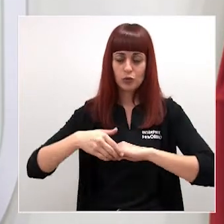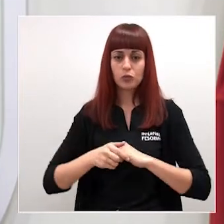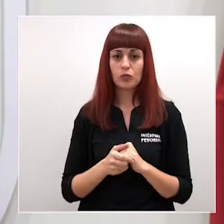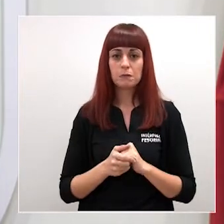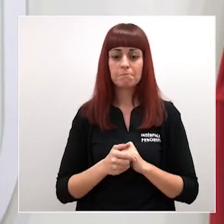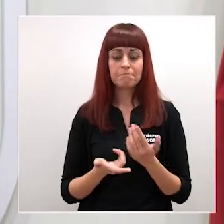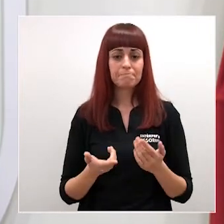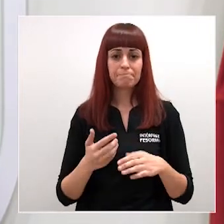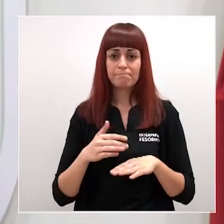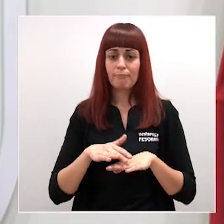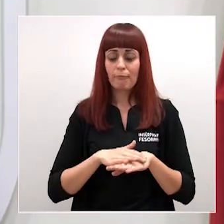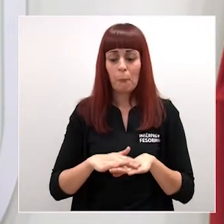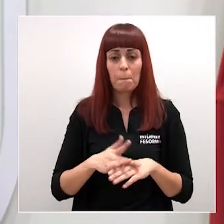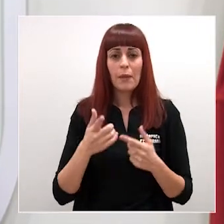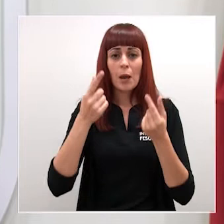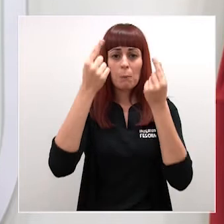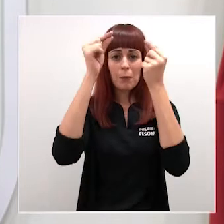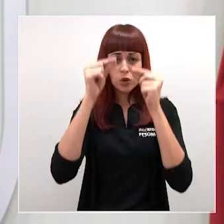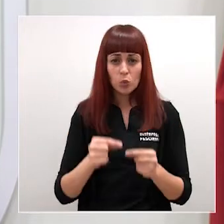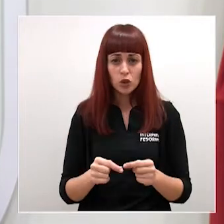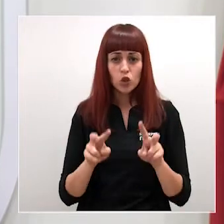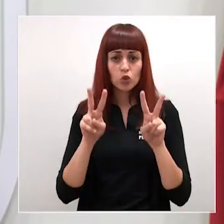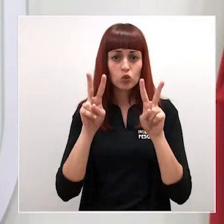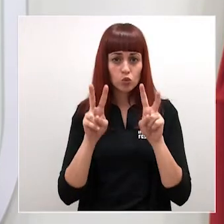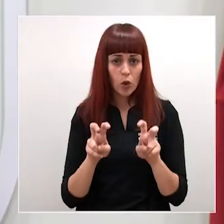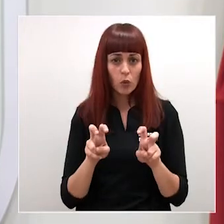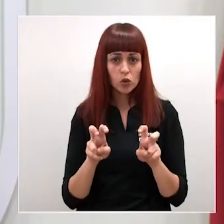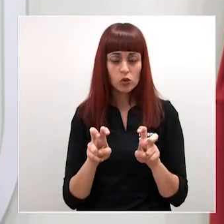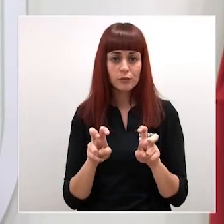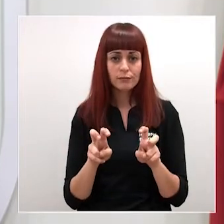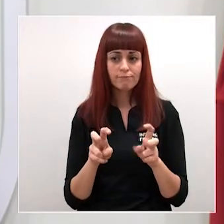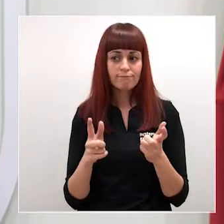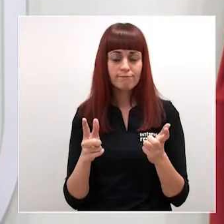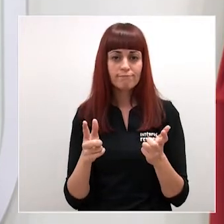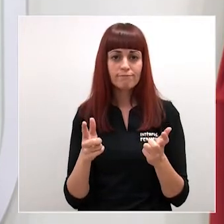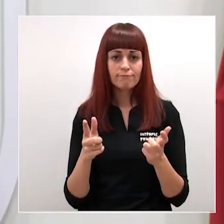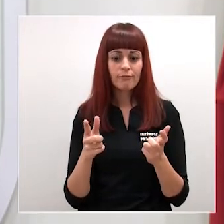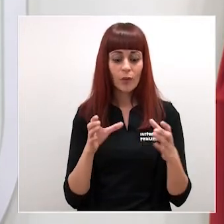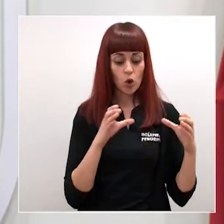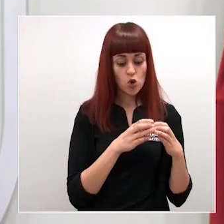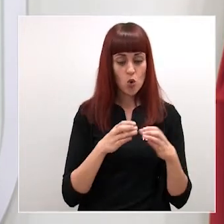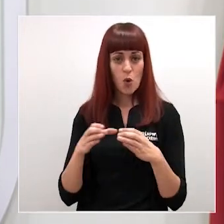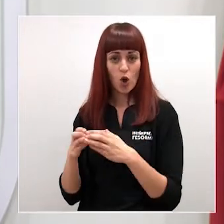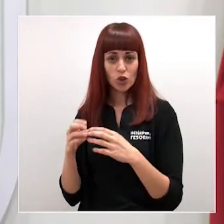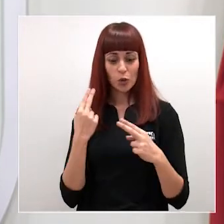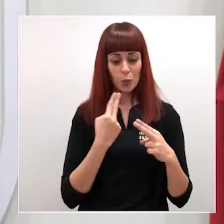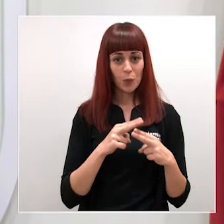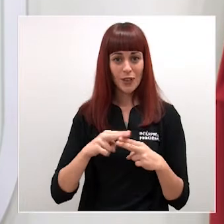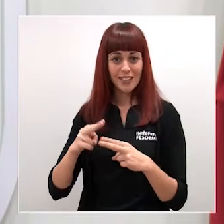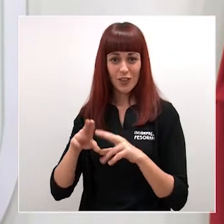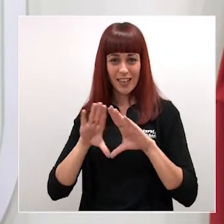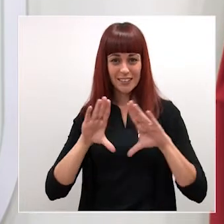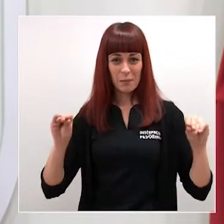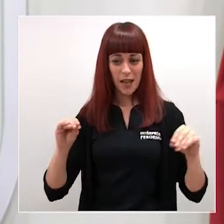únicamente que estos nuevos presupuestos no hayan contado con el respaldo unánime de todos los grupos políticos de la Asamblea